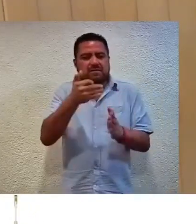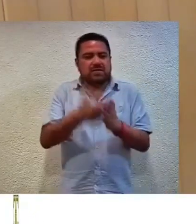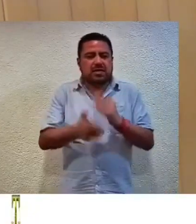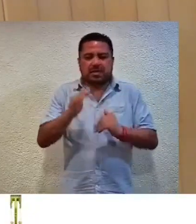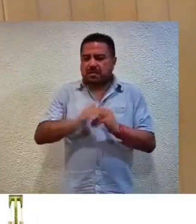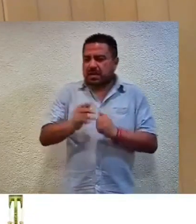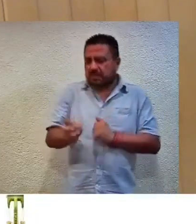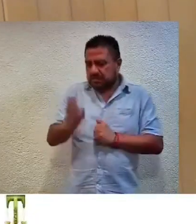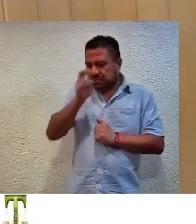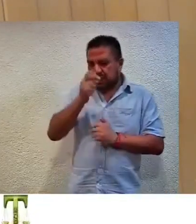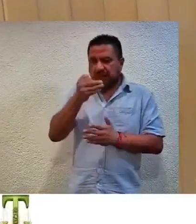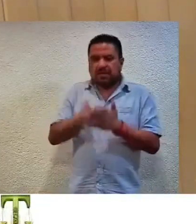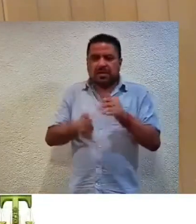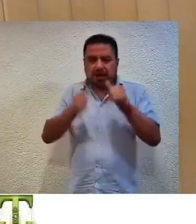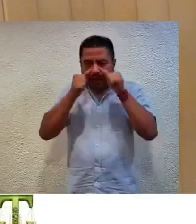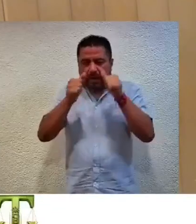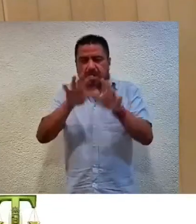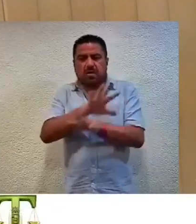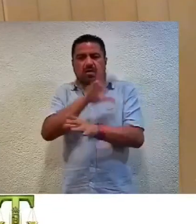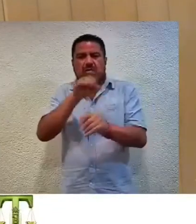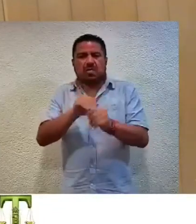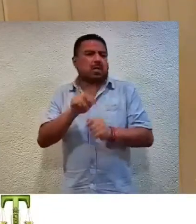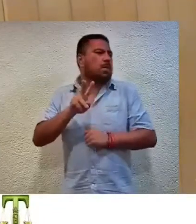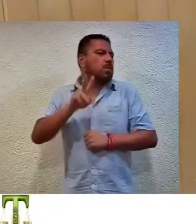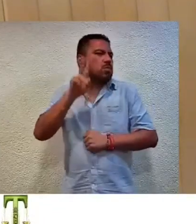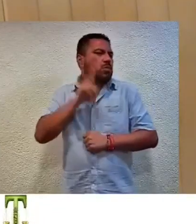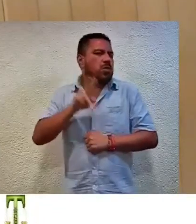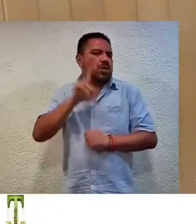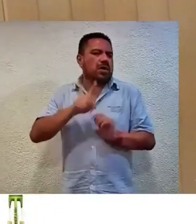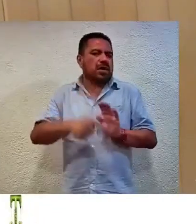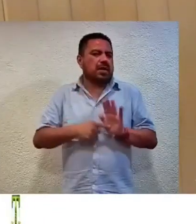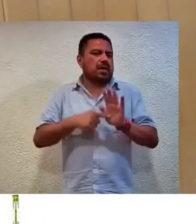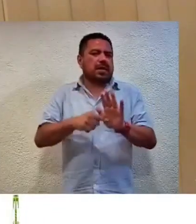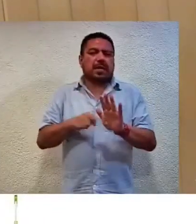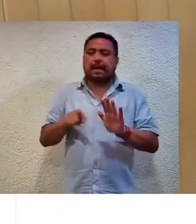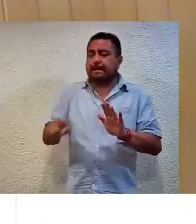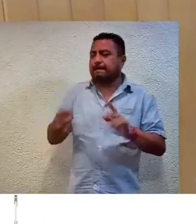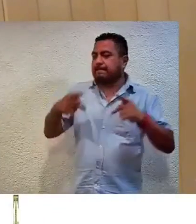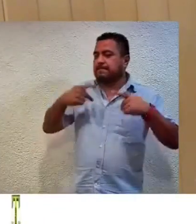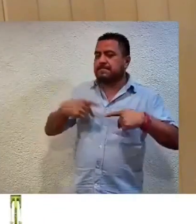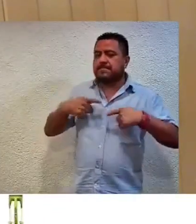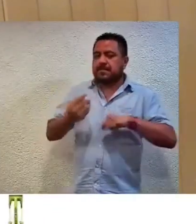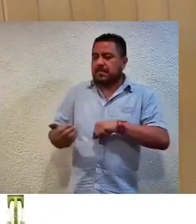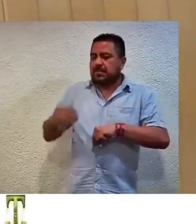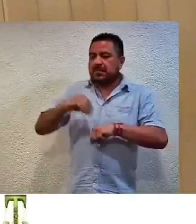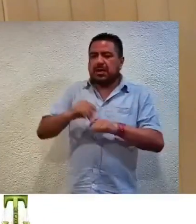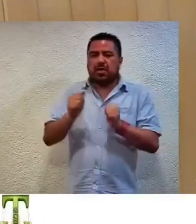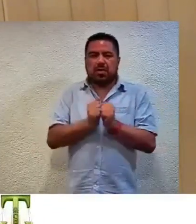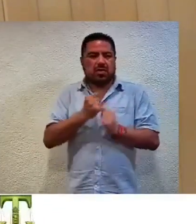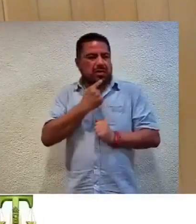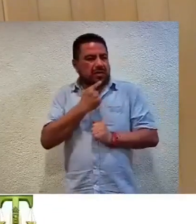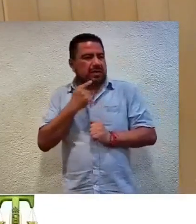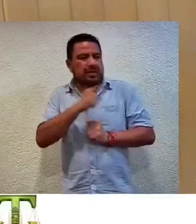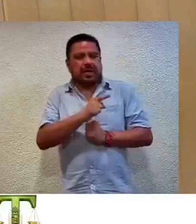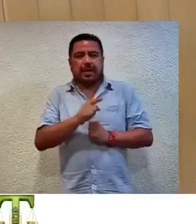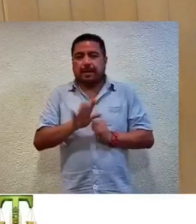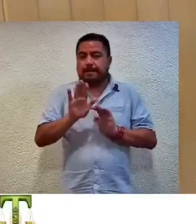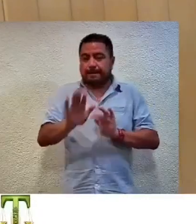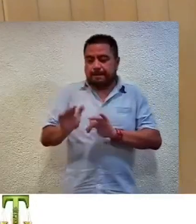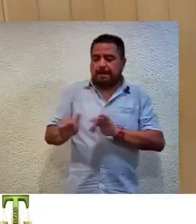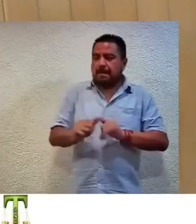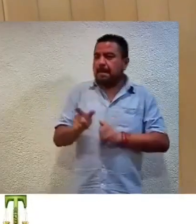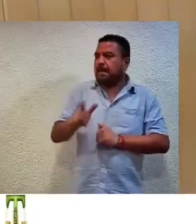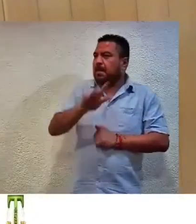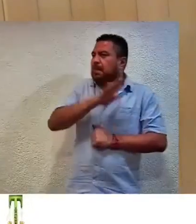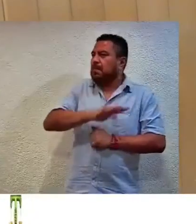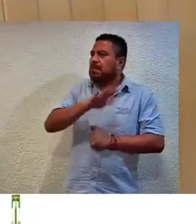al no atender de forma completa los medios de pruebas aportados por la actora o promovente de la queja, puesto que fue omisa en la